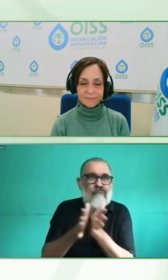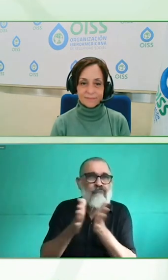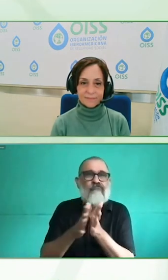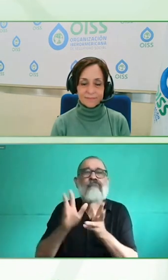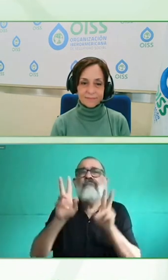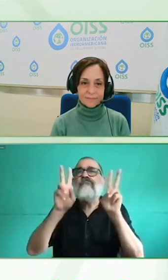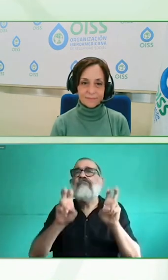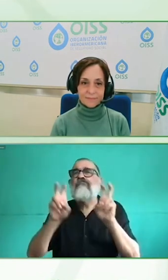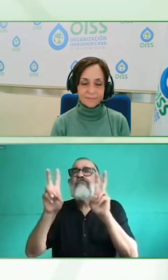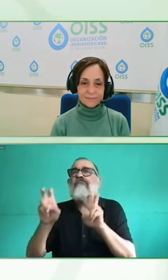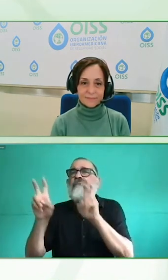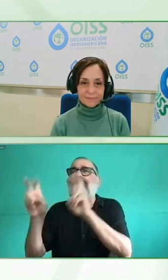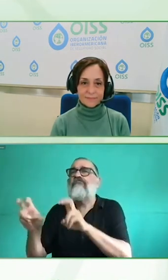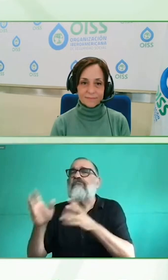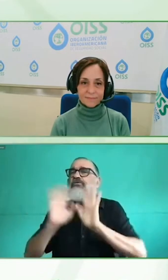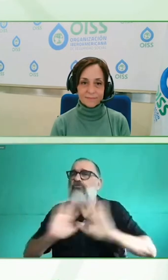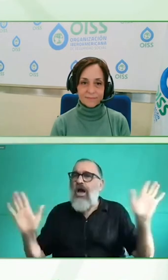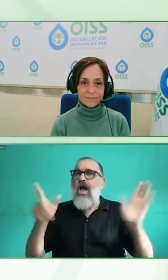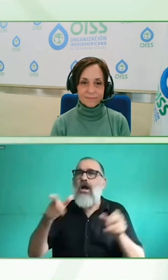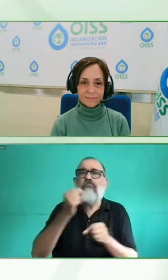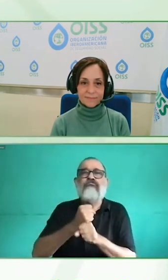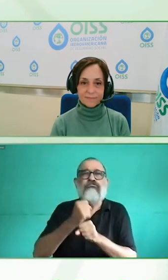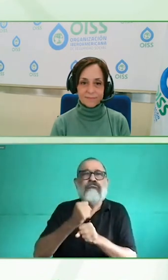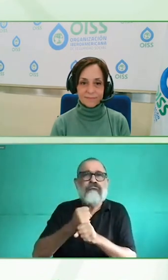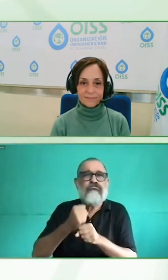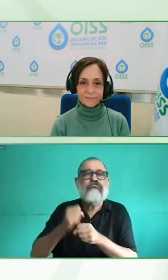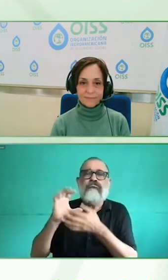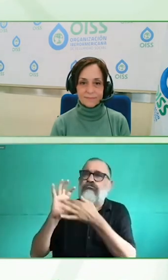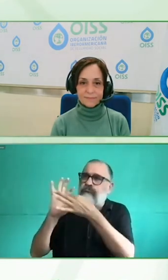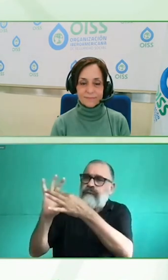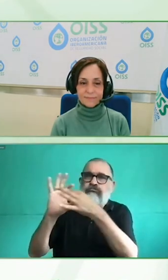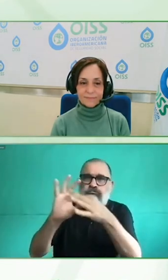lanzamos una nueva versión de nuestra